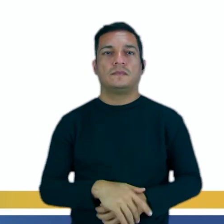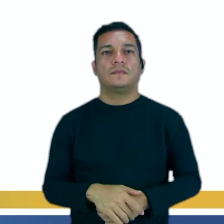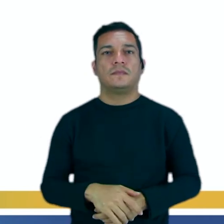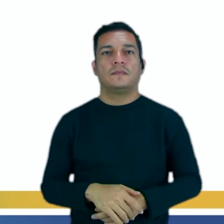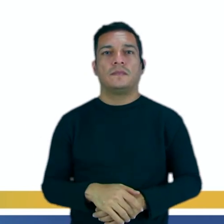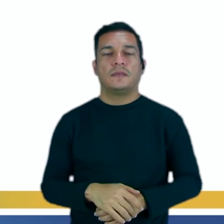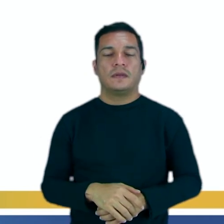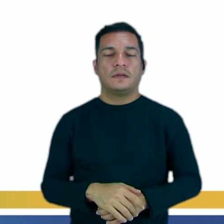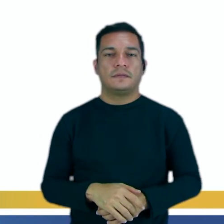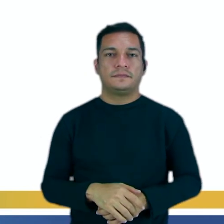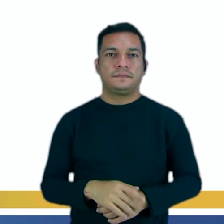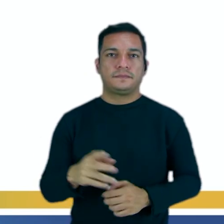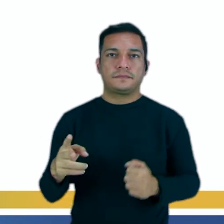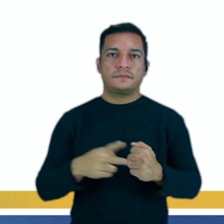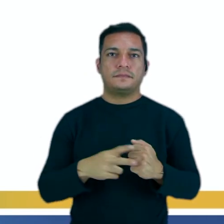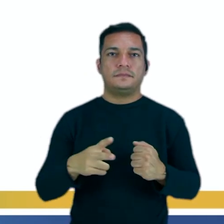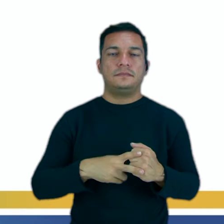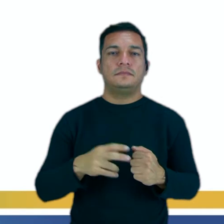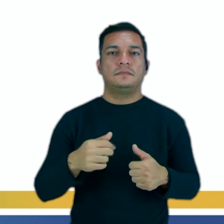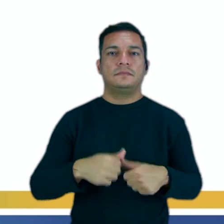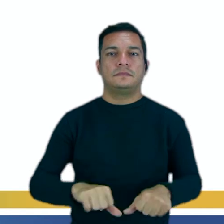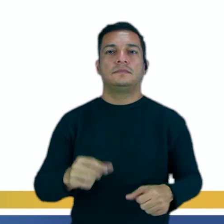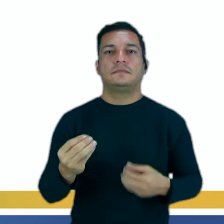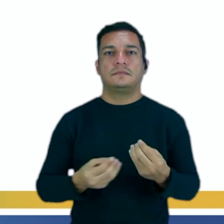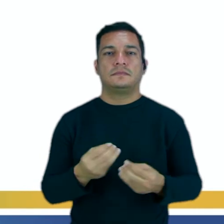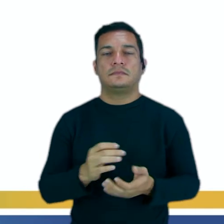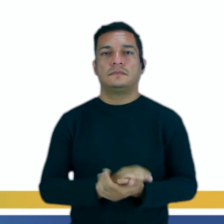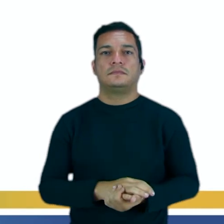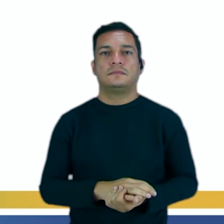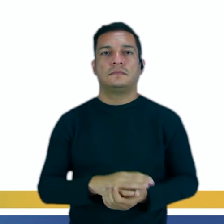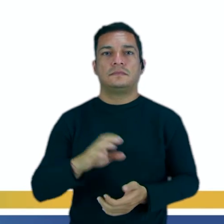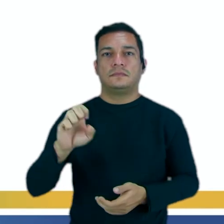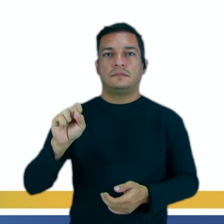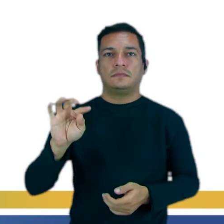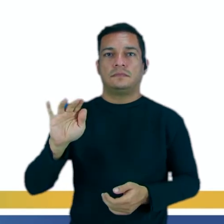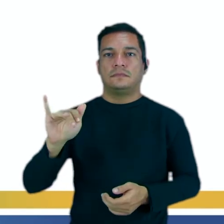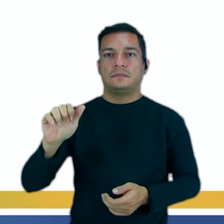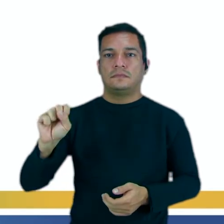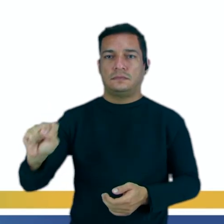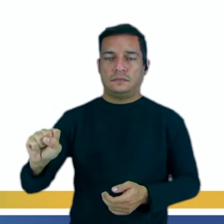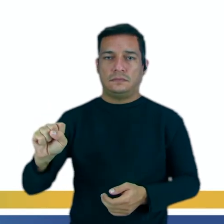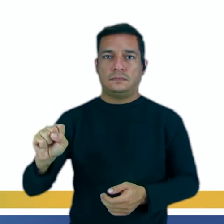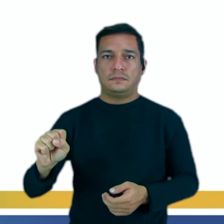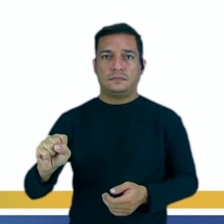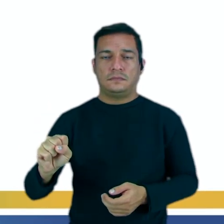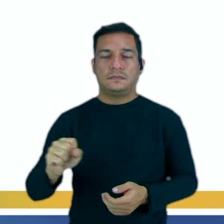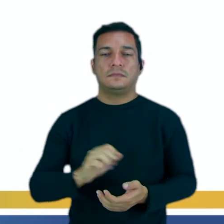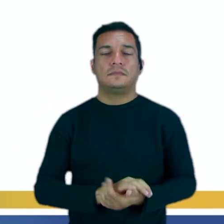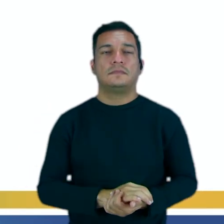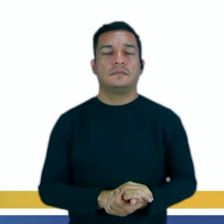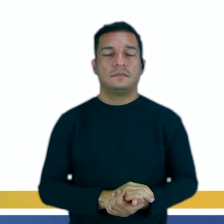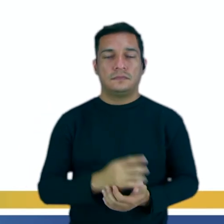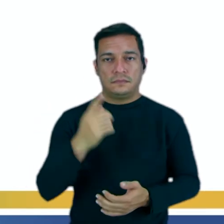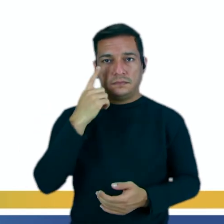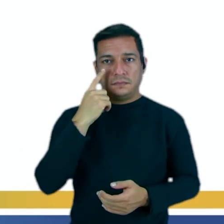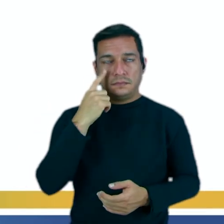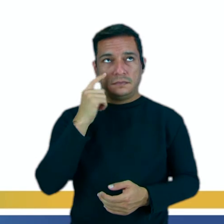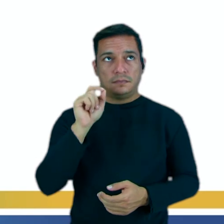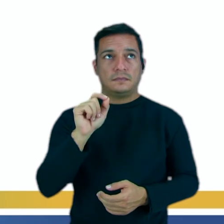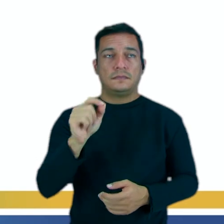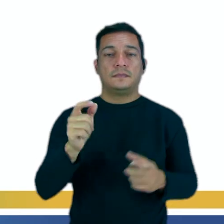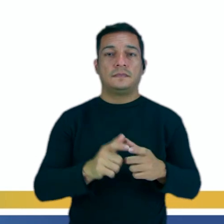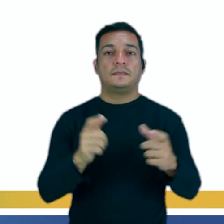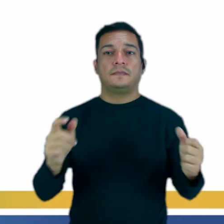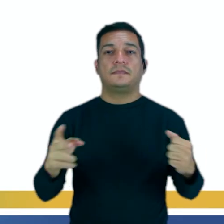vosotros, para el verbo estar, ¿cómo sería vosotros? Estáis cansado, ¿sí? Observando aquí, la